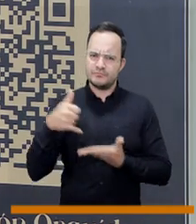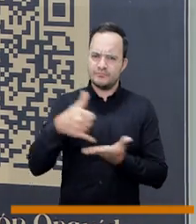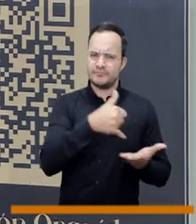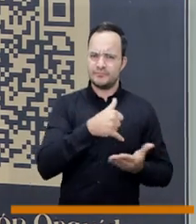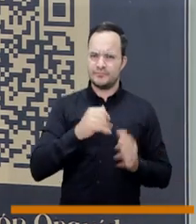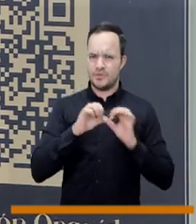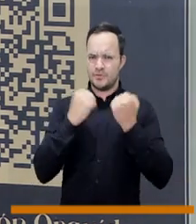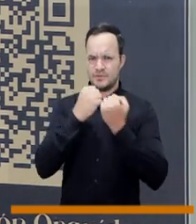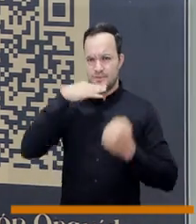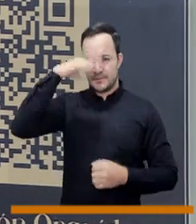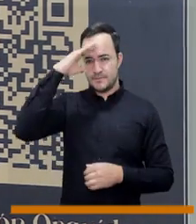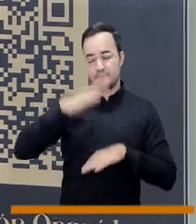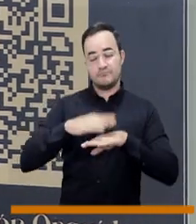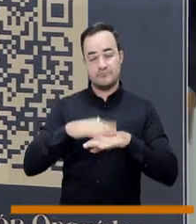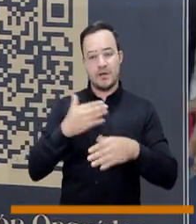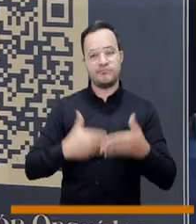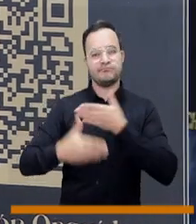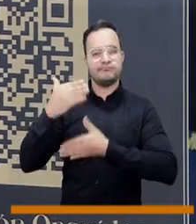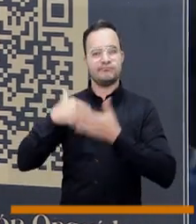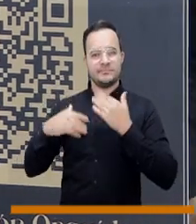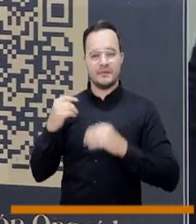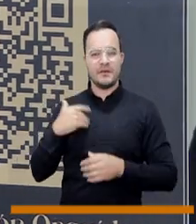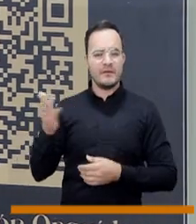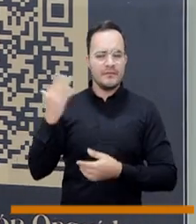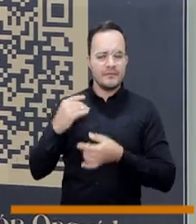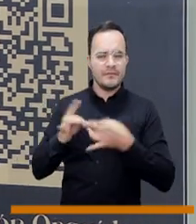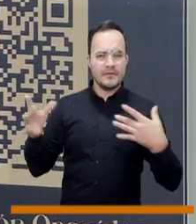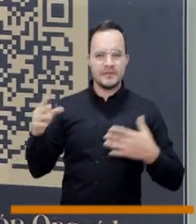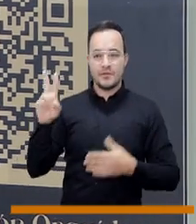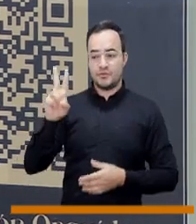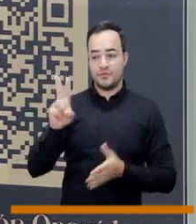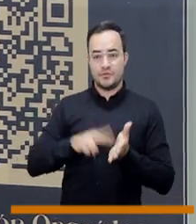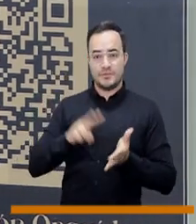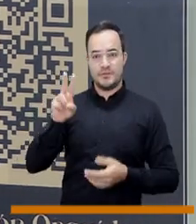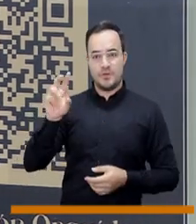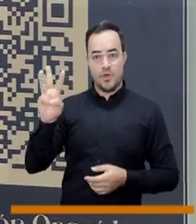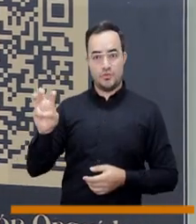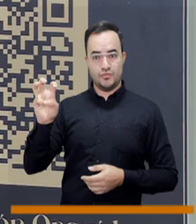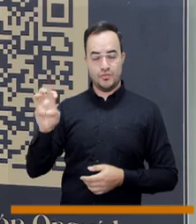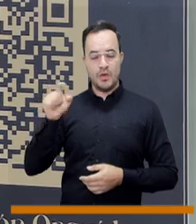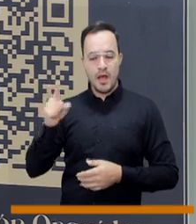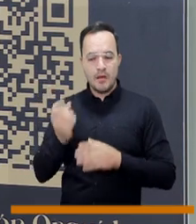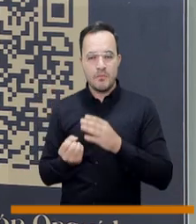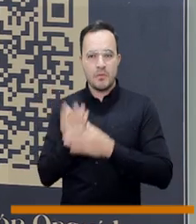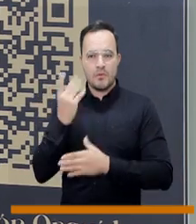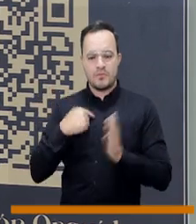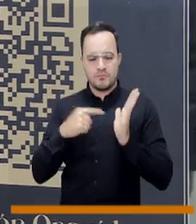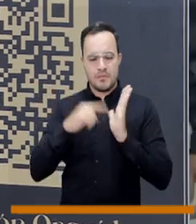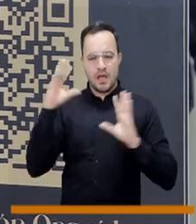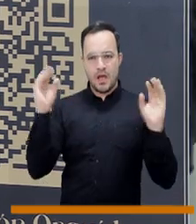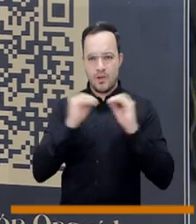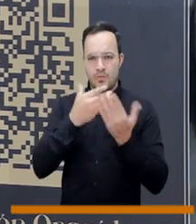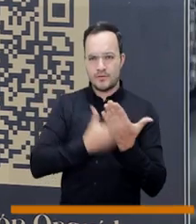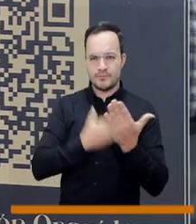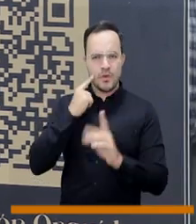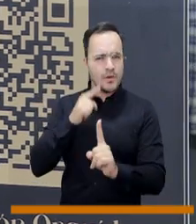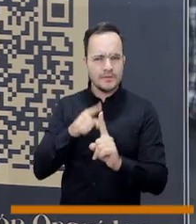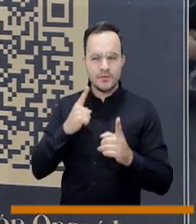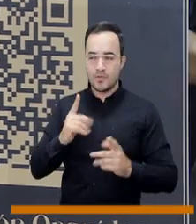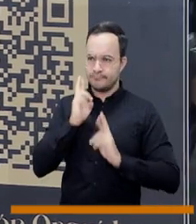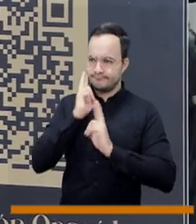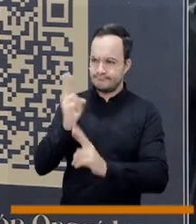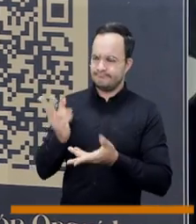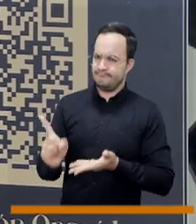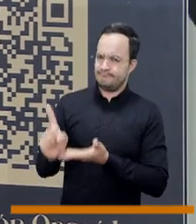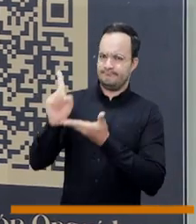Medellín es un reconocimiento creado por Acuerdo Municipal desde el 2008 y que busca resaltar a aquellas personas, a aquellas